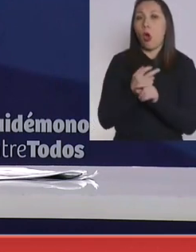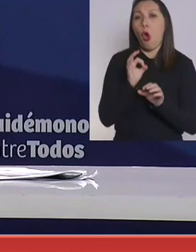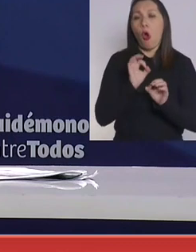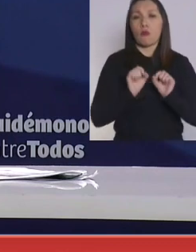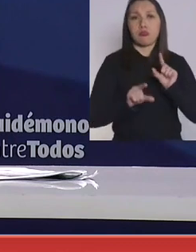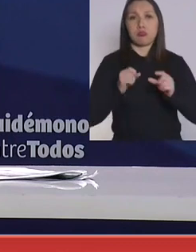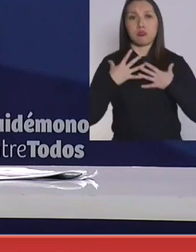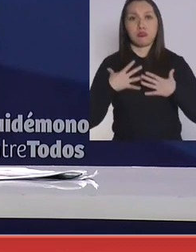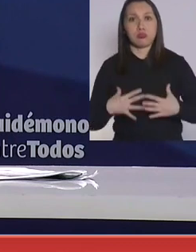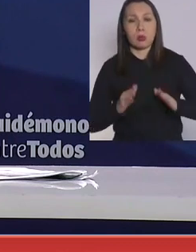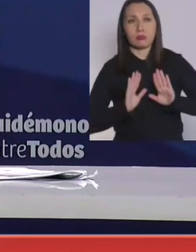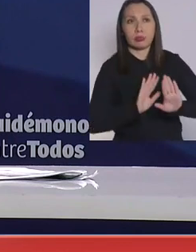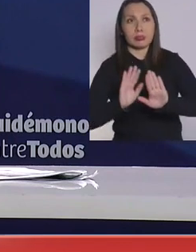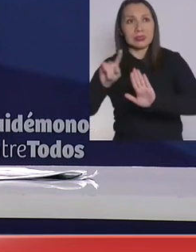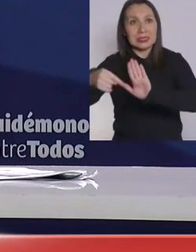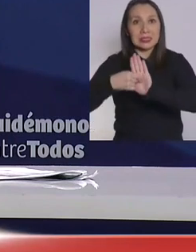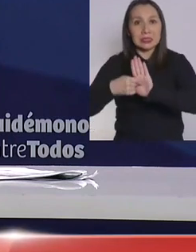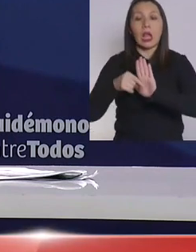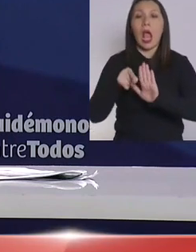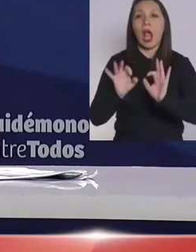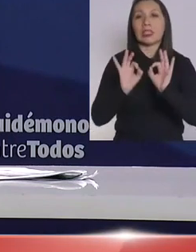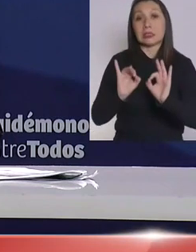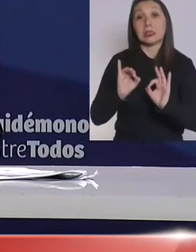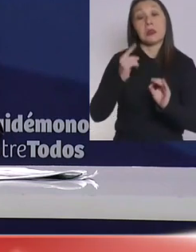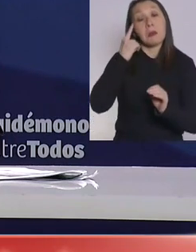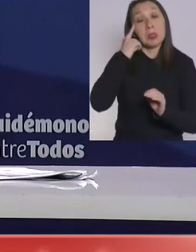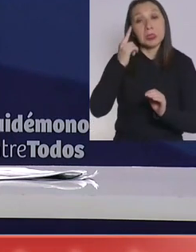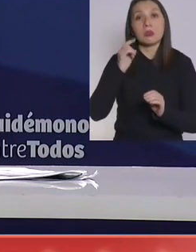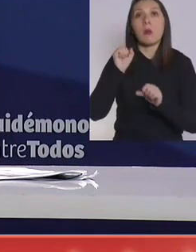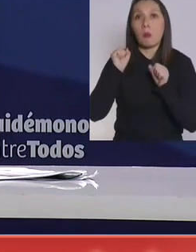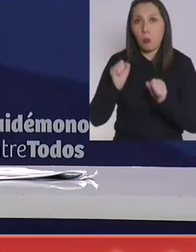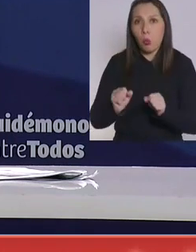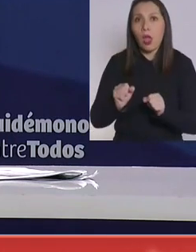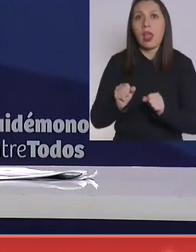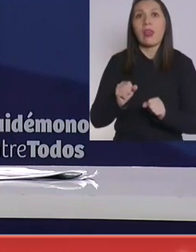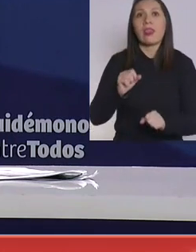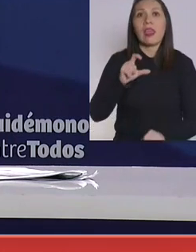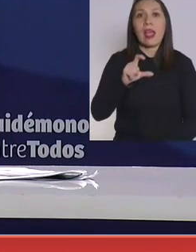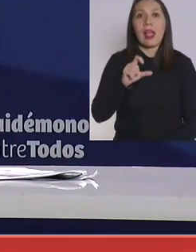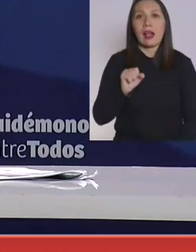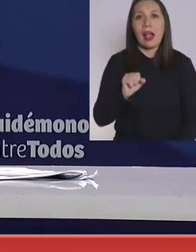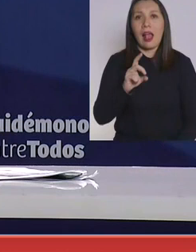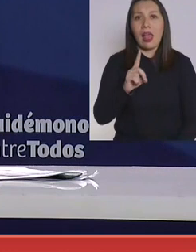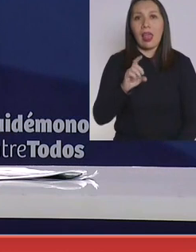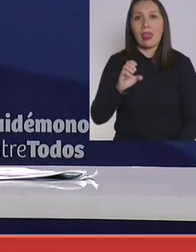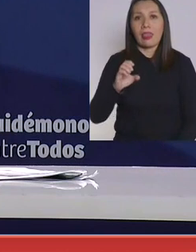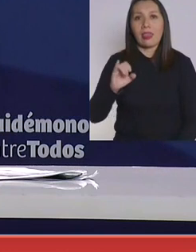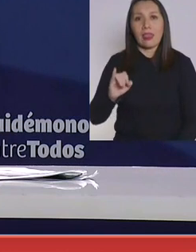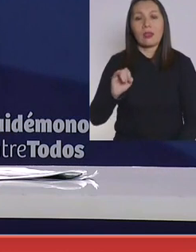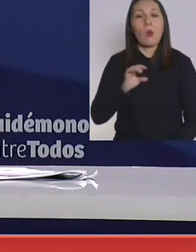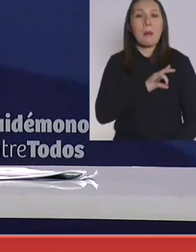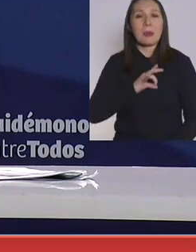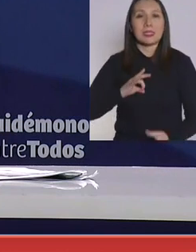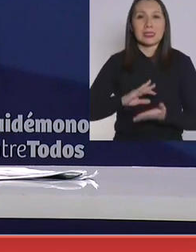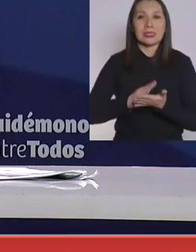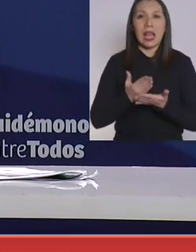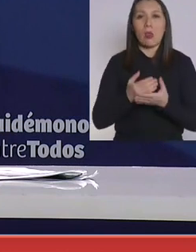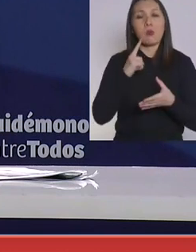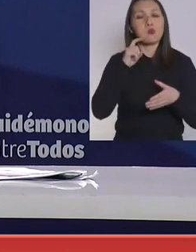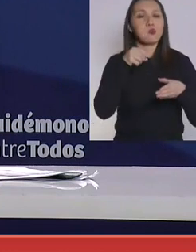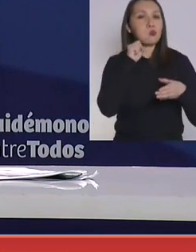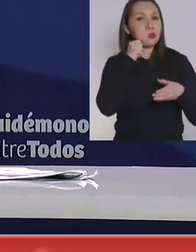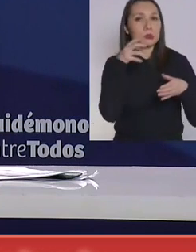anticuerpos, obviamente que será considerada, en este caso, por el CABEI, que es el órgano que en el Ministerio de Salud